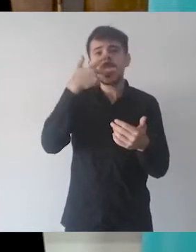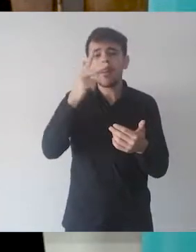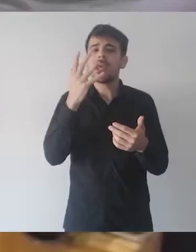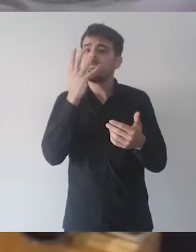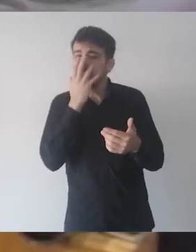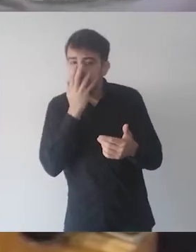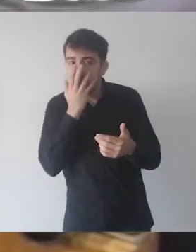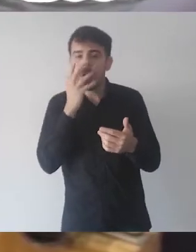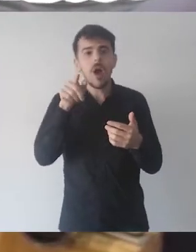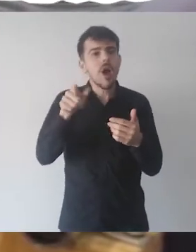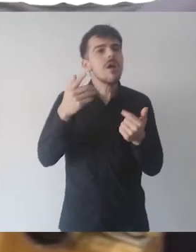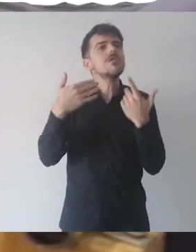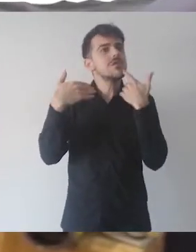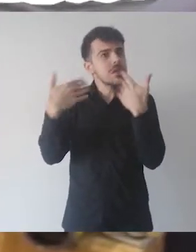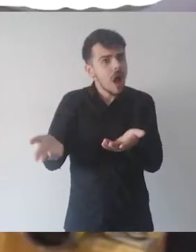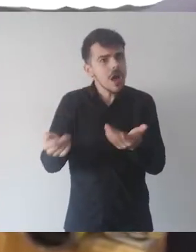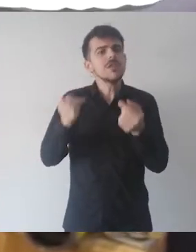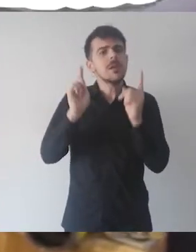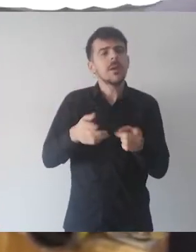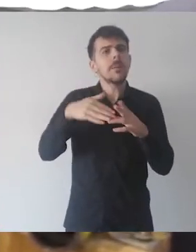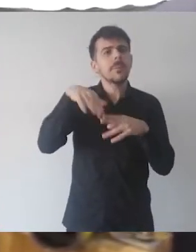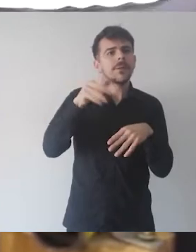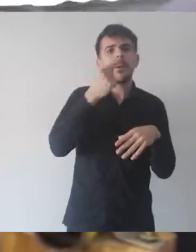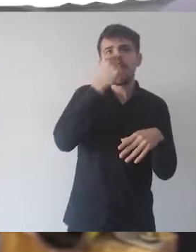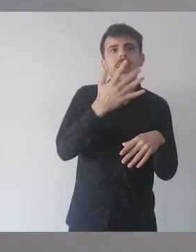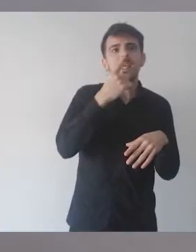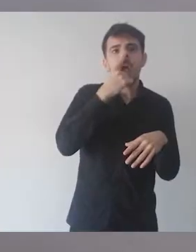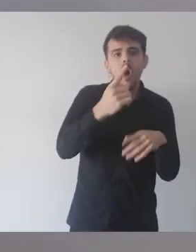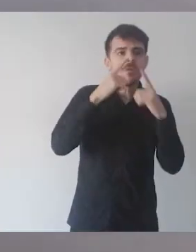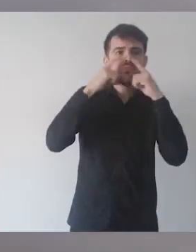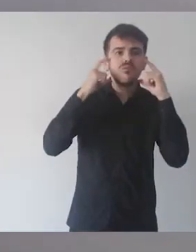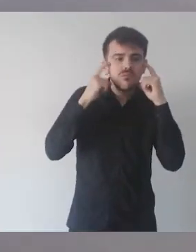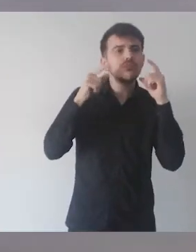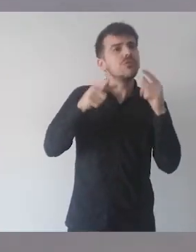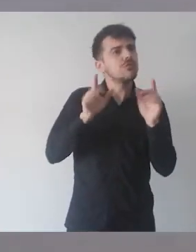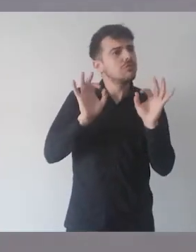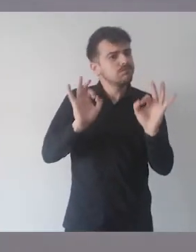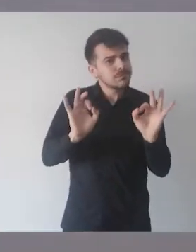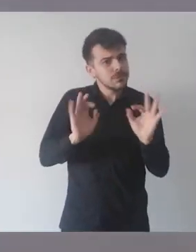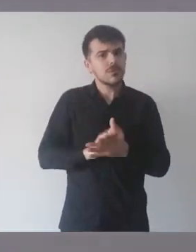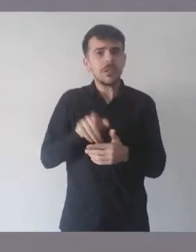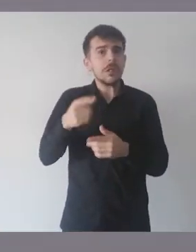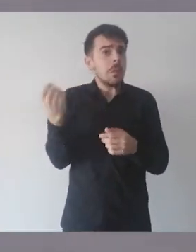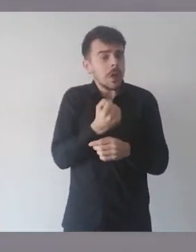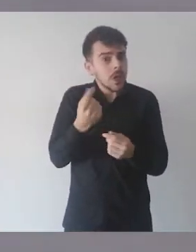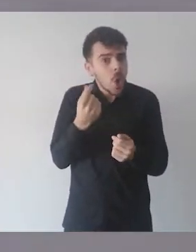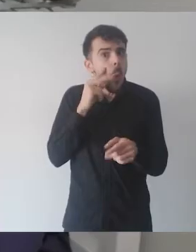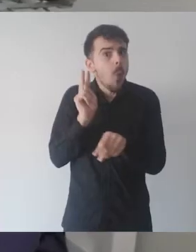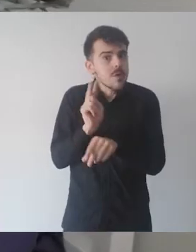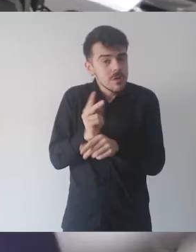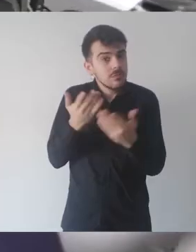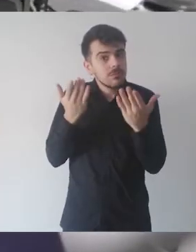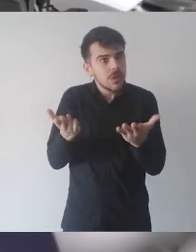valor que esta gestión ha puesto en el taller textil, porque significa reconocer el capital humano del